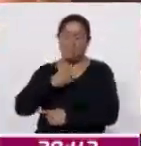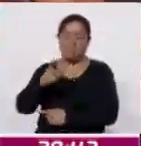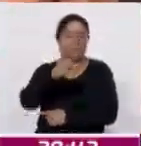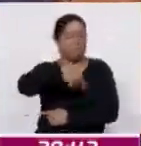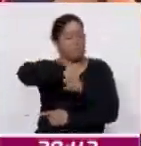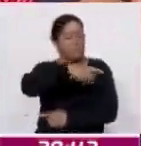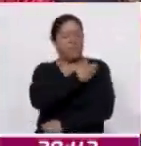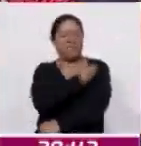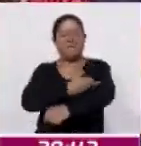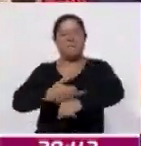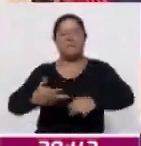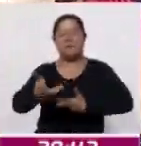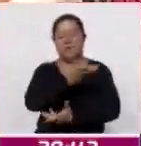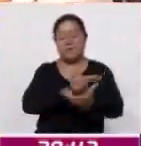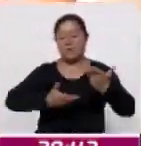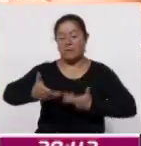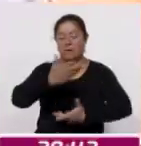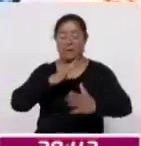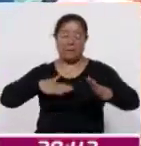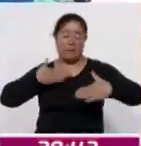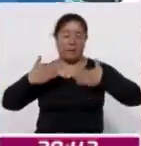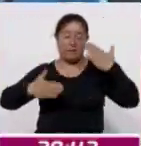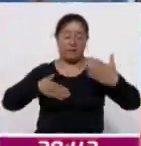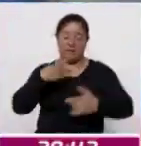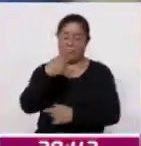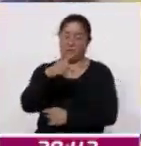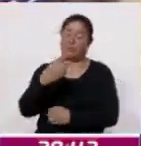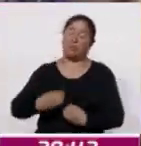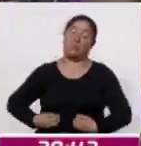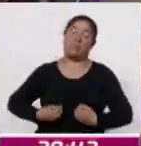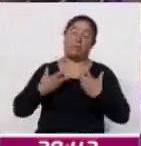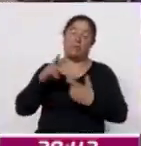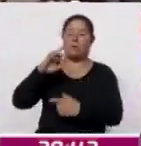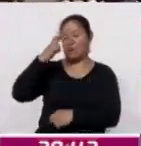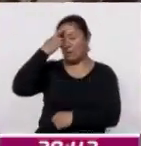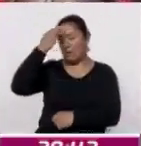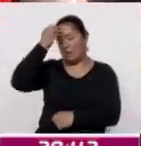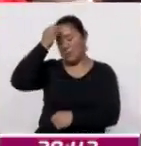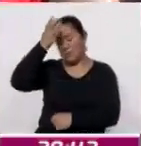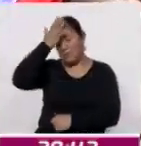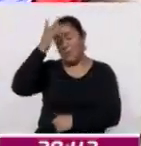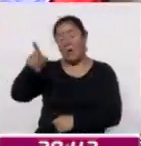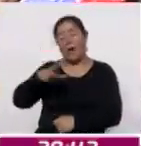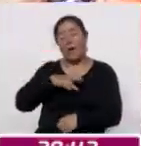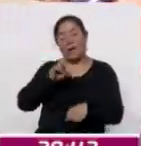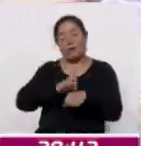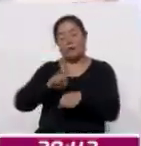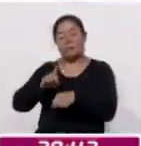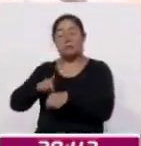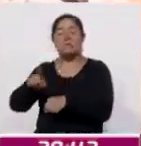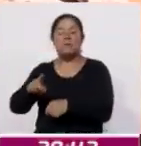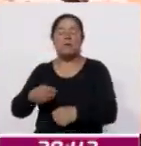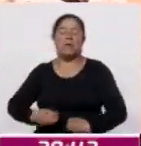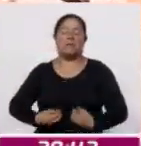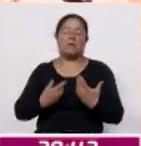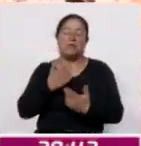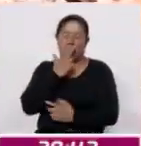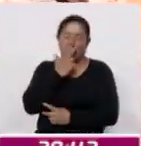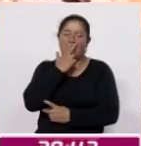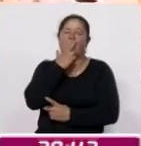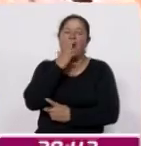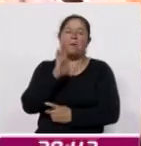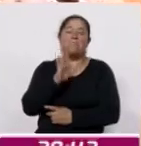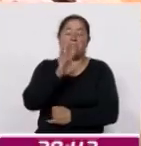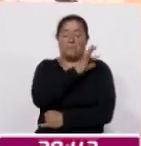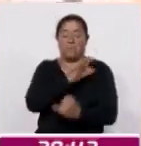familias la alegría de sus años dorados, remarcándoles la importancia de disfrutar cada día como si fuera el último. Muy feliz